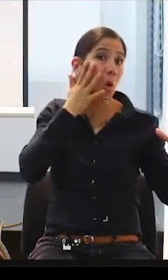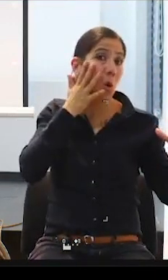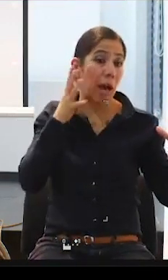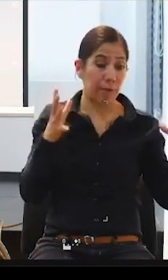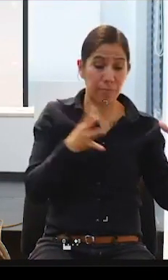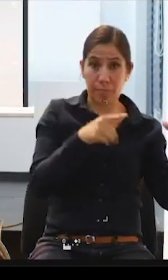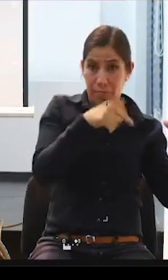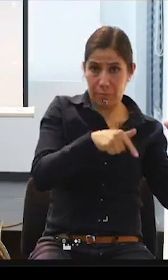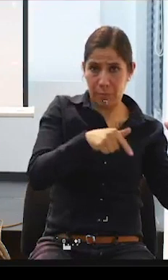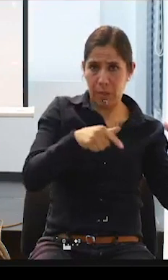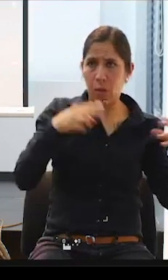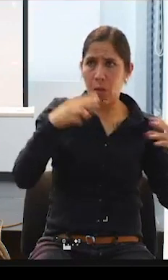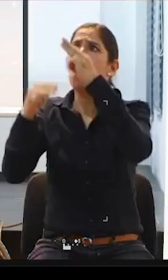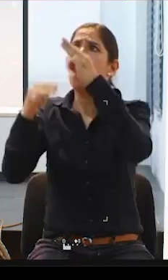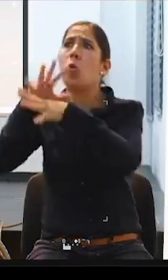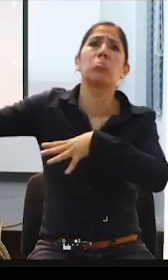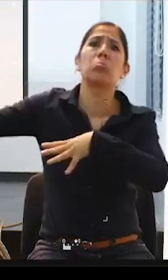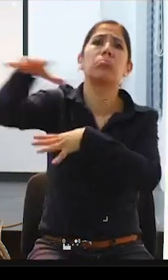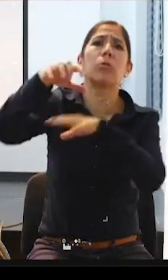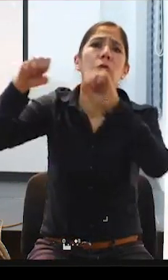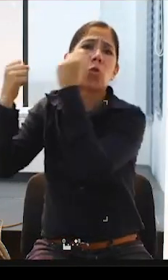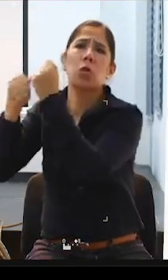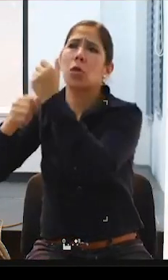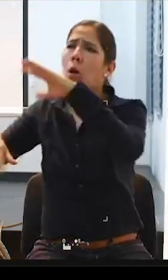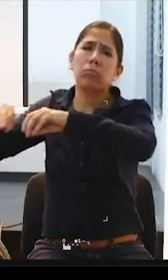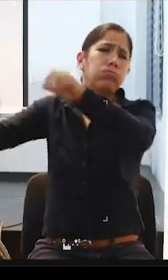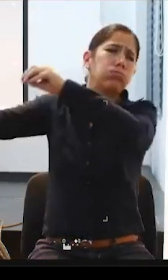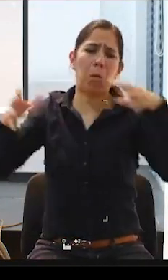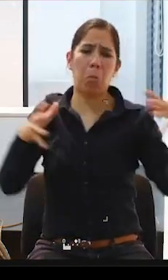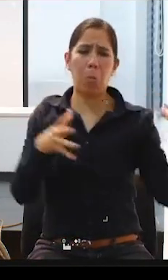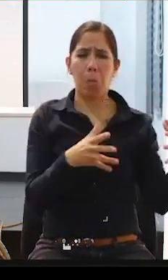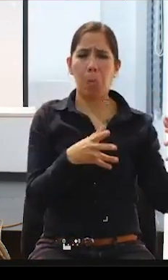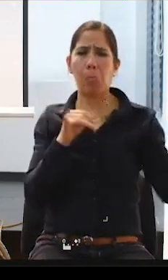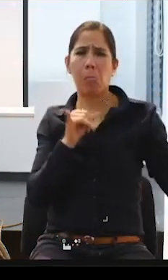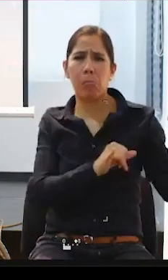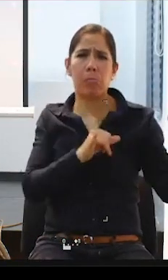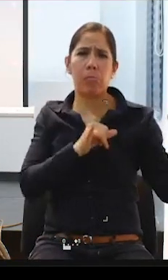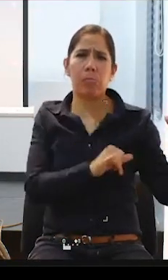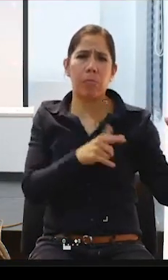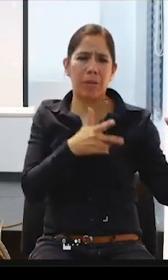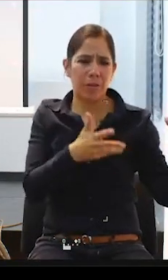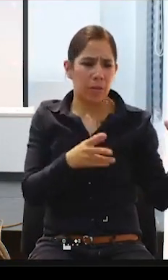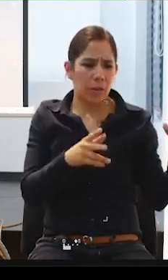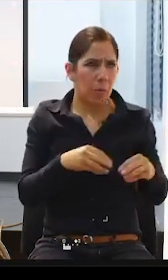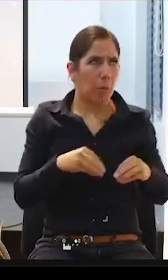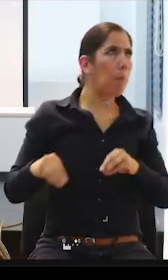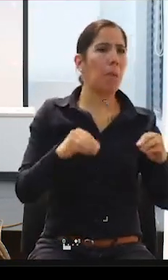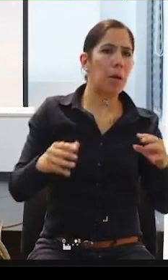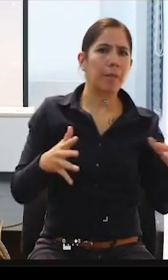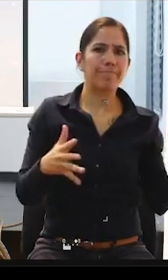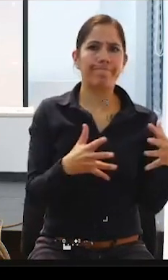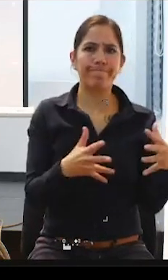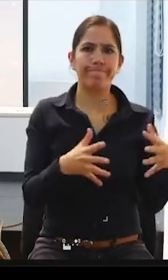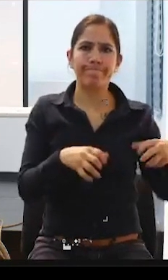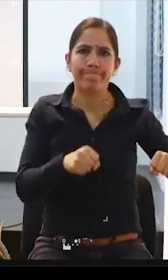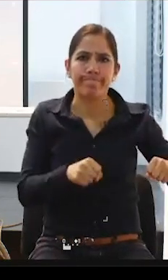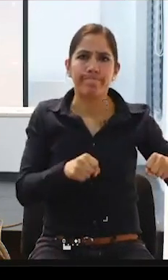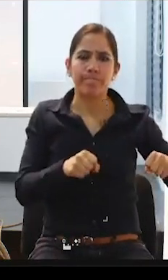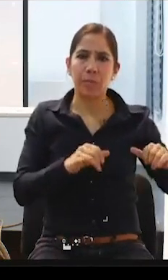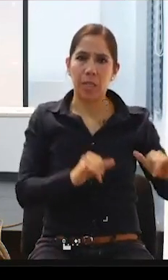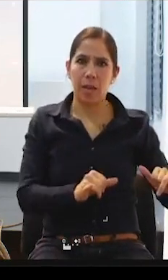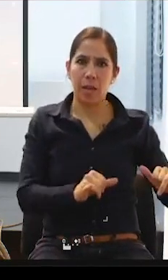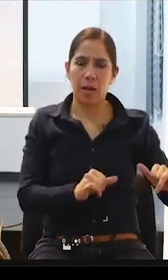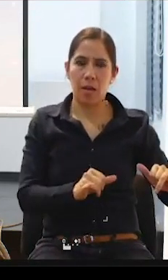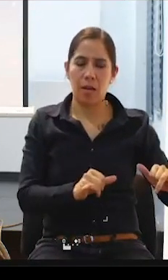probablemente se encuentran también atrapadas y qué cambia cuando en lugar de hablar de construir